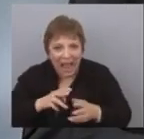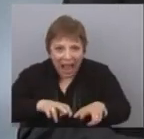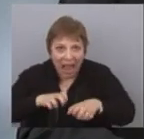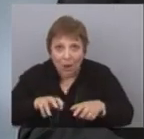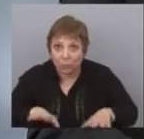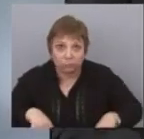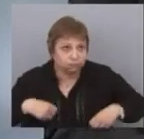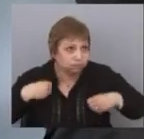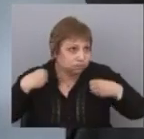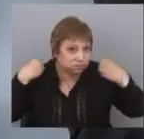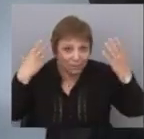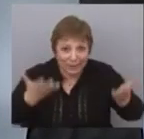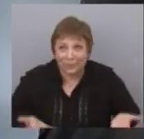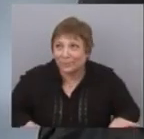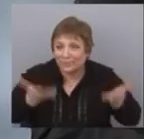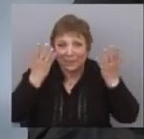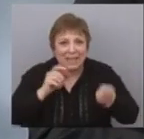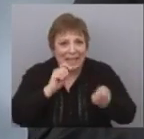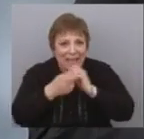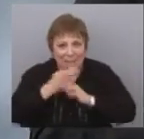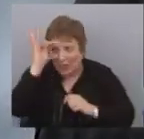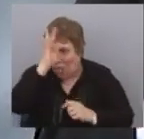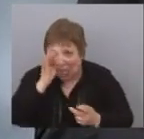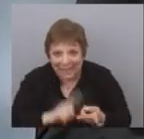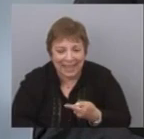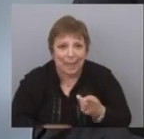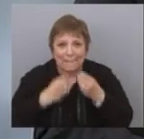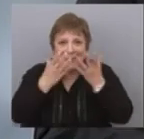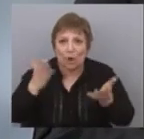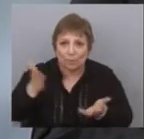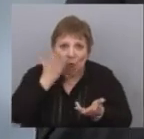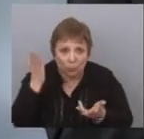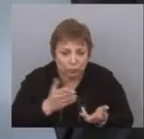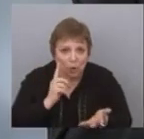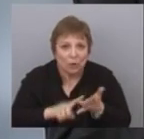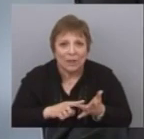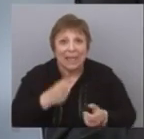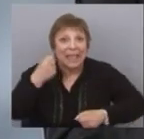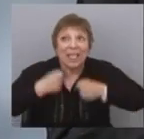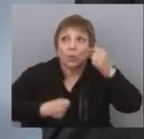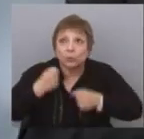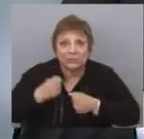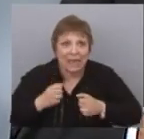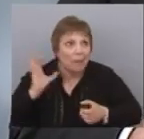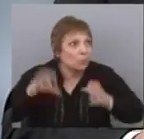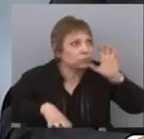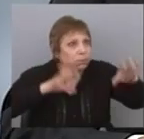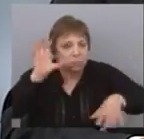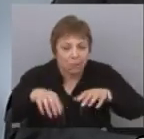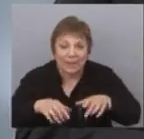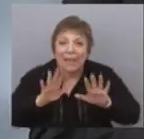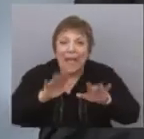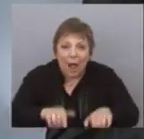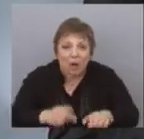habido una verdadera revolución en cambios tecnológicos, en mejora de productividad, en la industria también. Bien, hay que ir más allá.